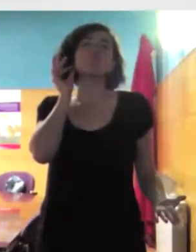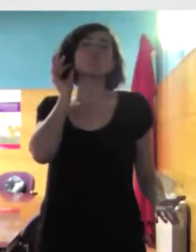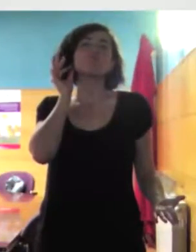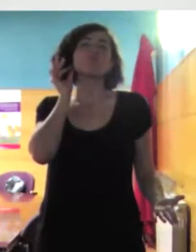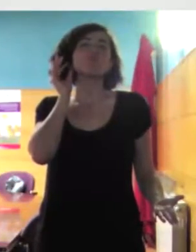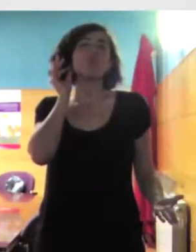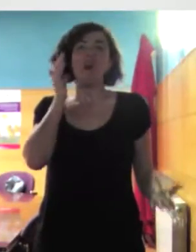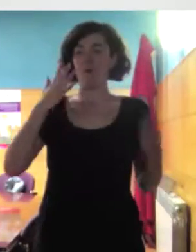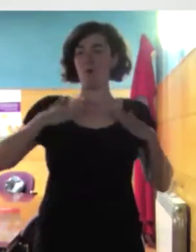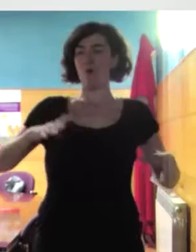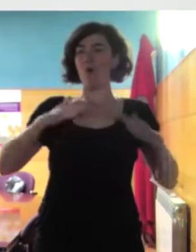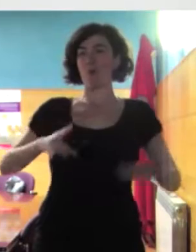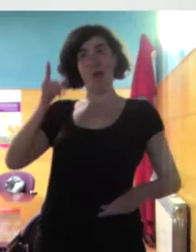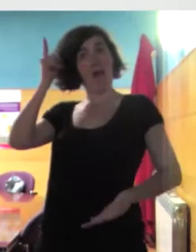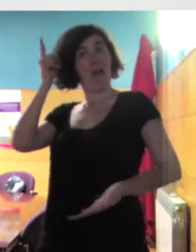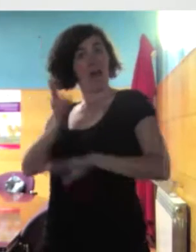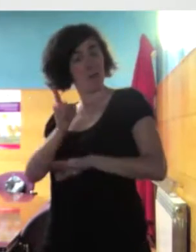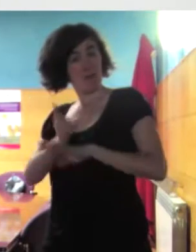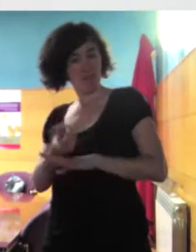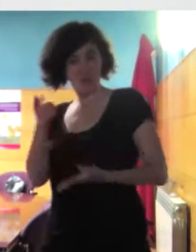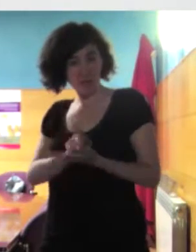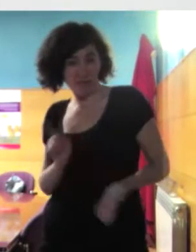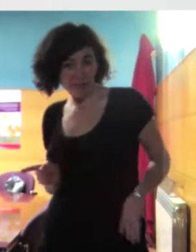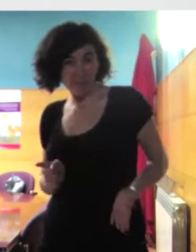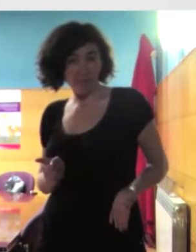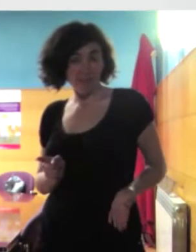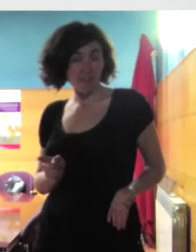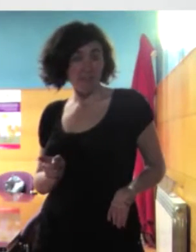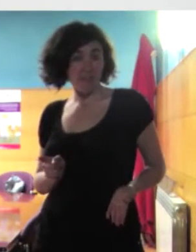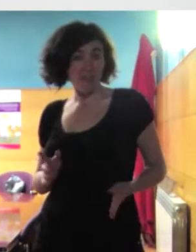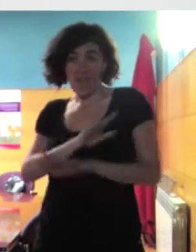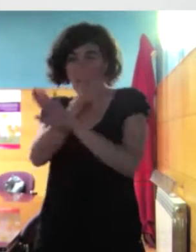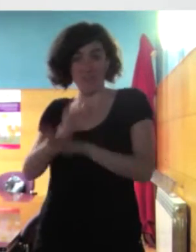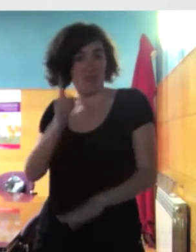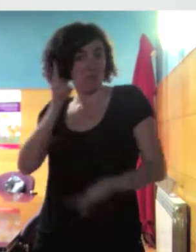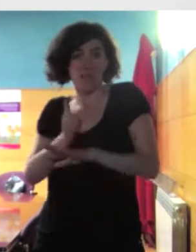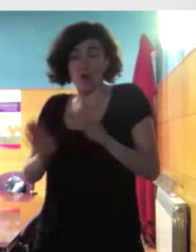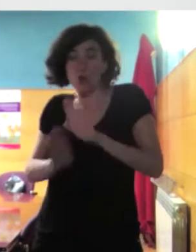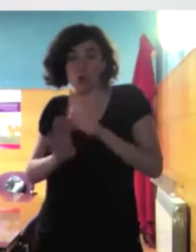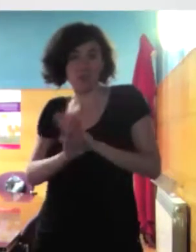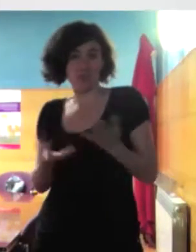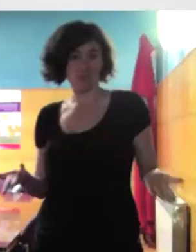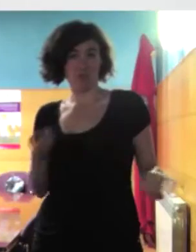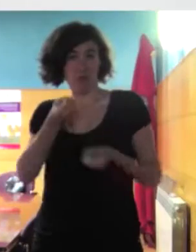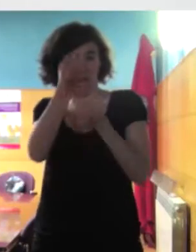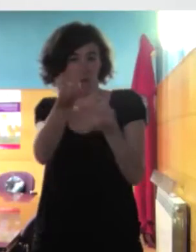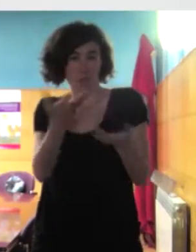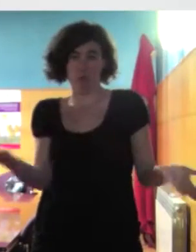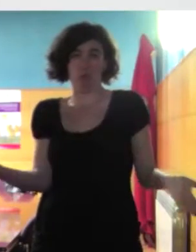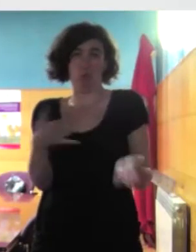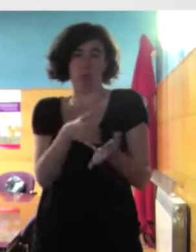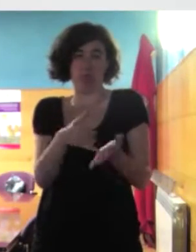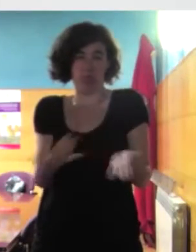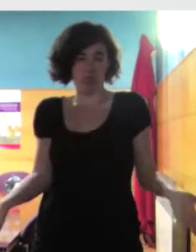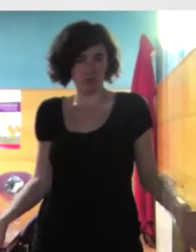parecer mejor esto es un ojo por ojo de que estamos hablando es como argumento moral es muy pobre incluso si